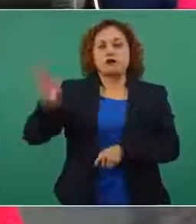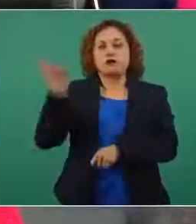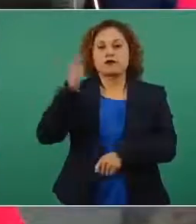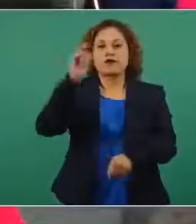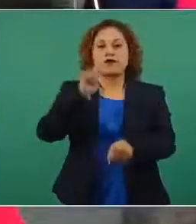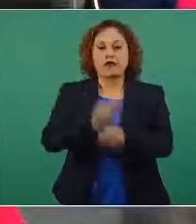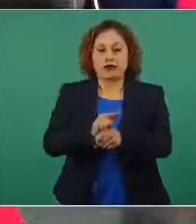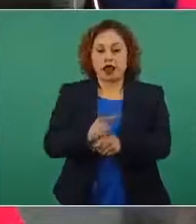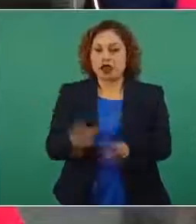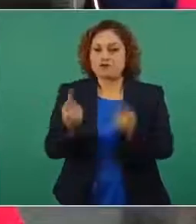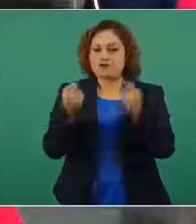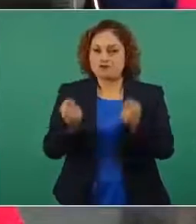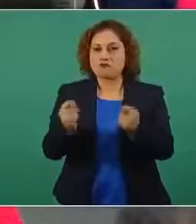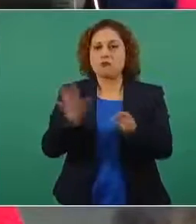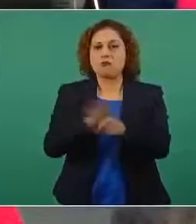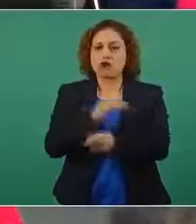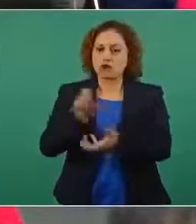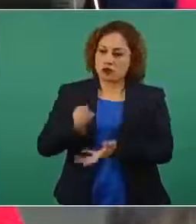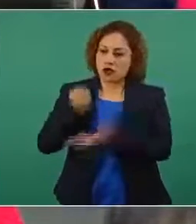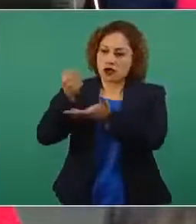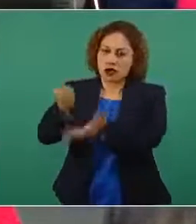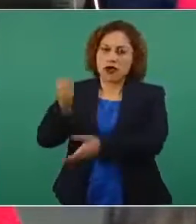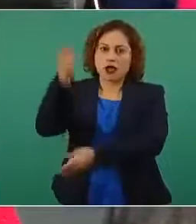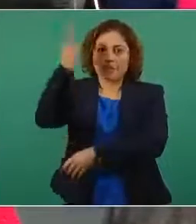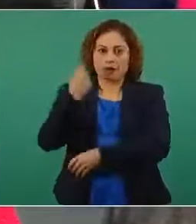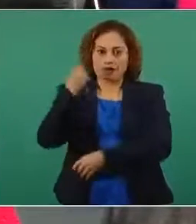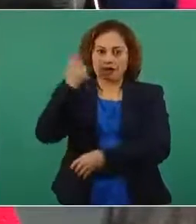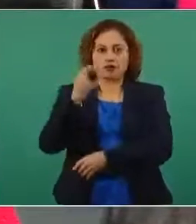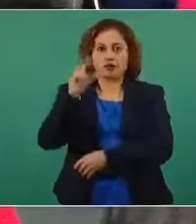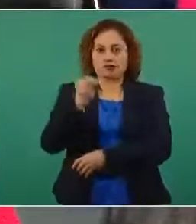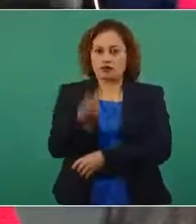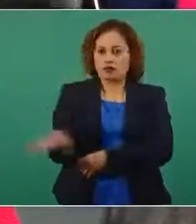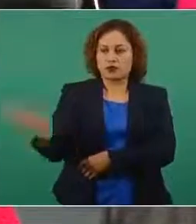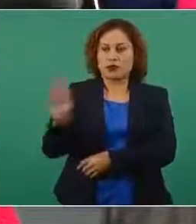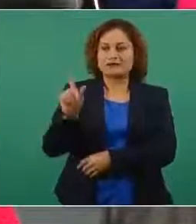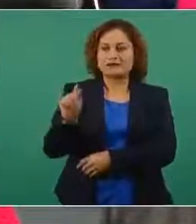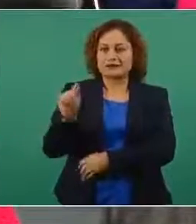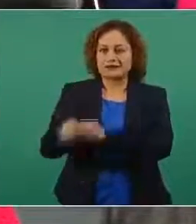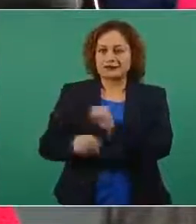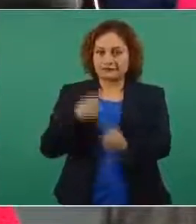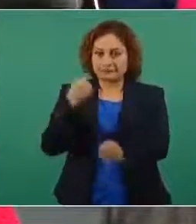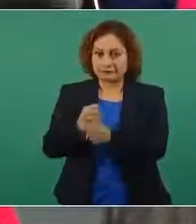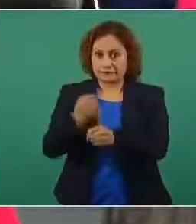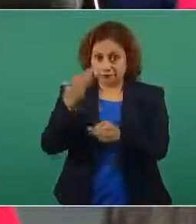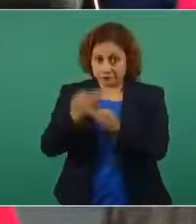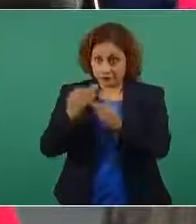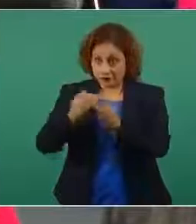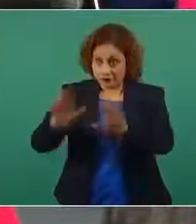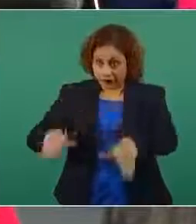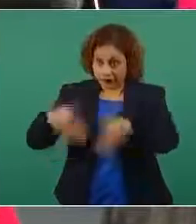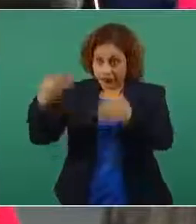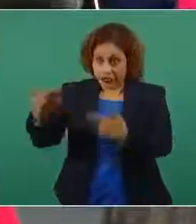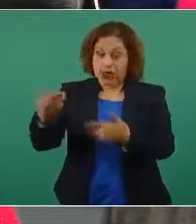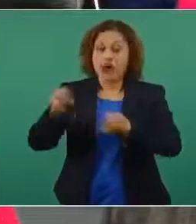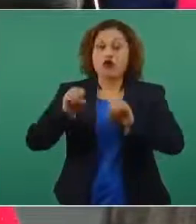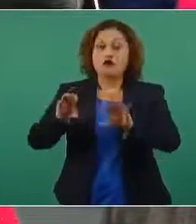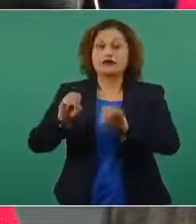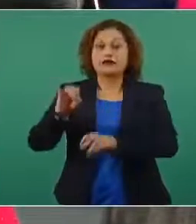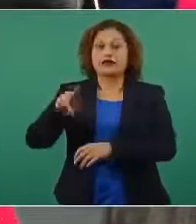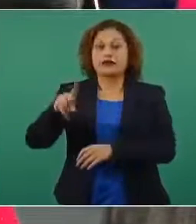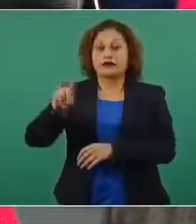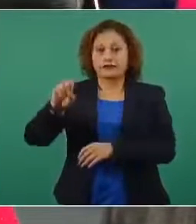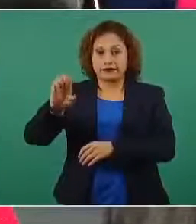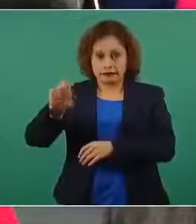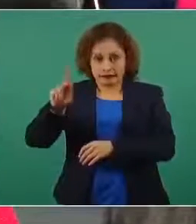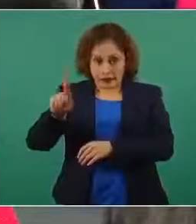al no entregarles las pensiones son personas de 70 años ahorita están afuera del INDEP haciendo manifestación